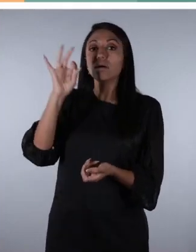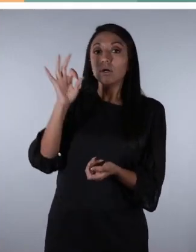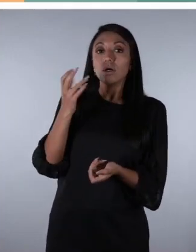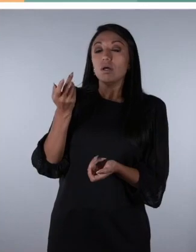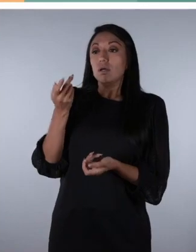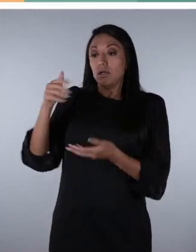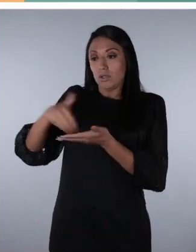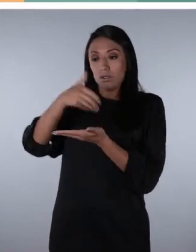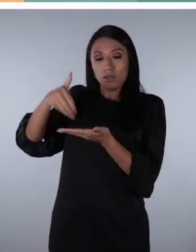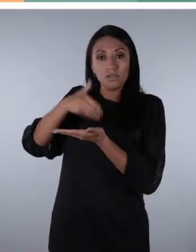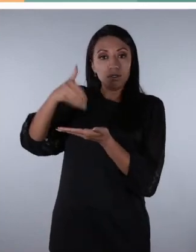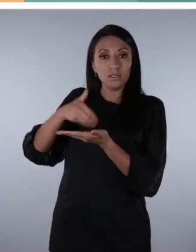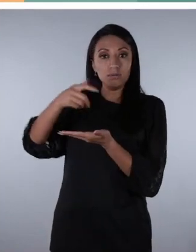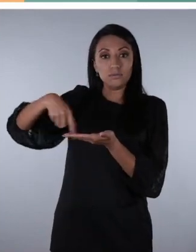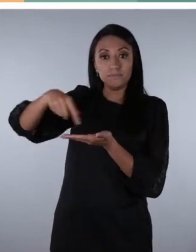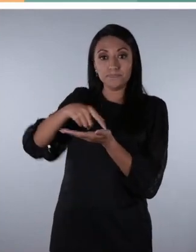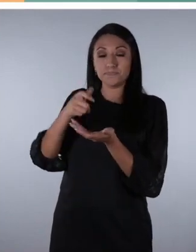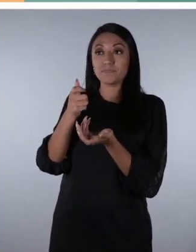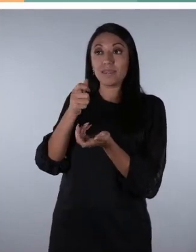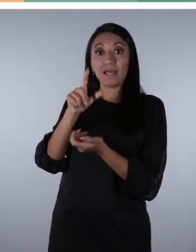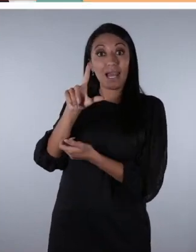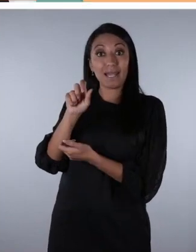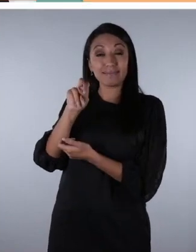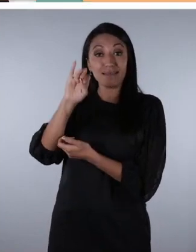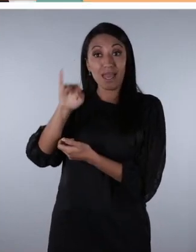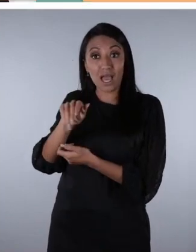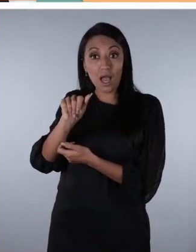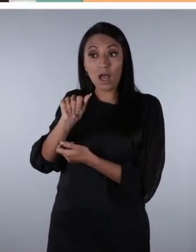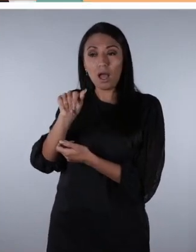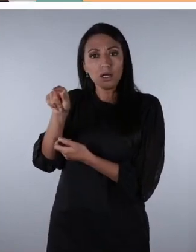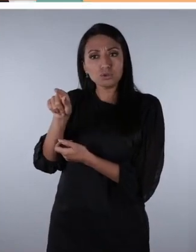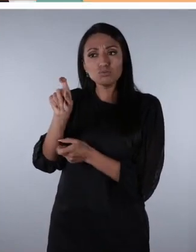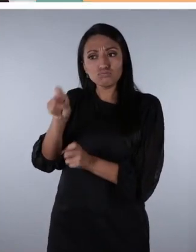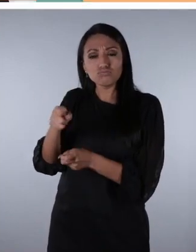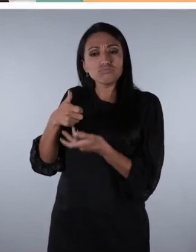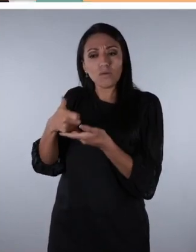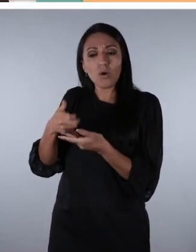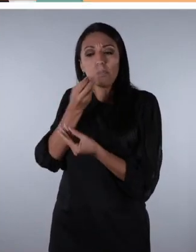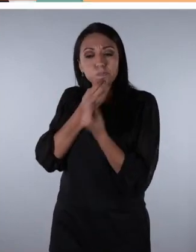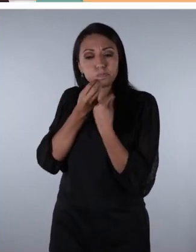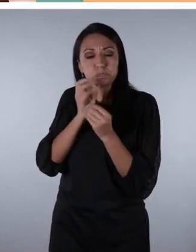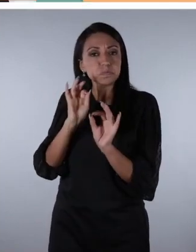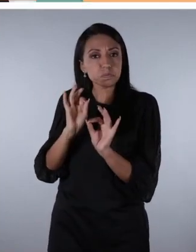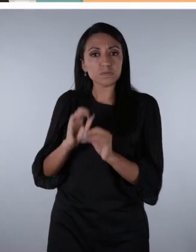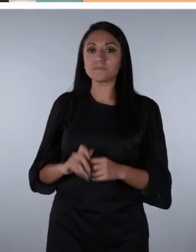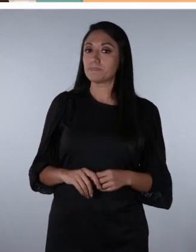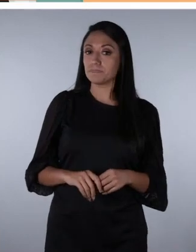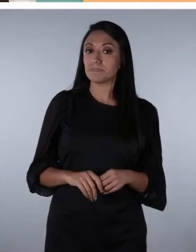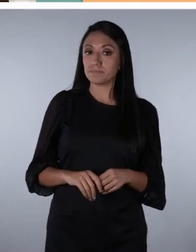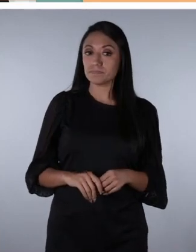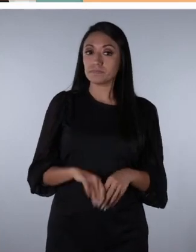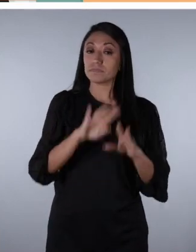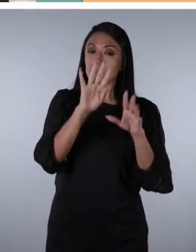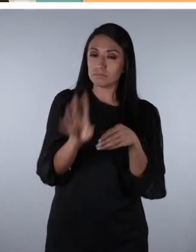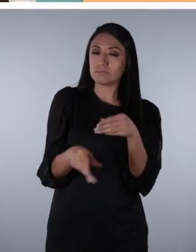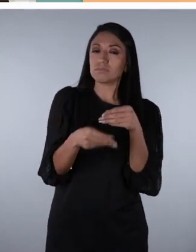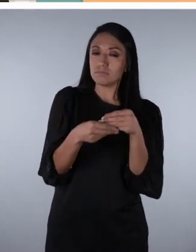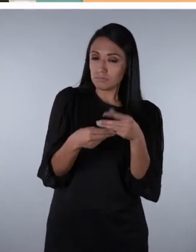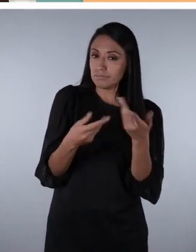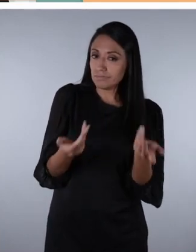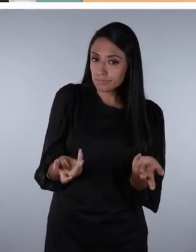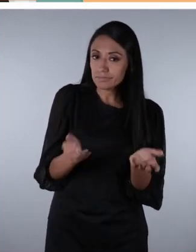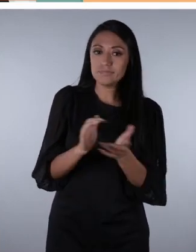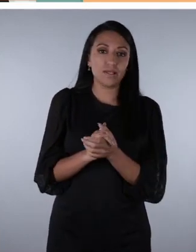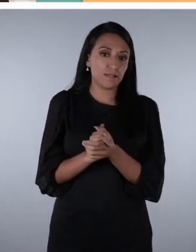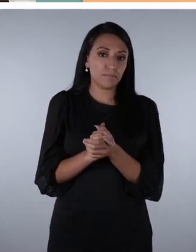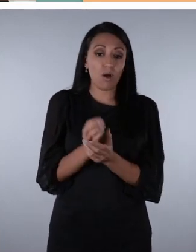carne o una menestra de deliciosas lentejas o fréjol, proporcionan todos los nutrientes necesarios. Y además con